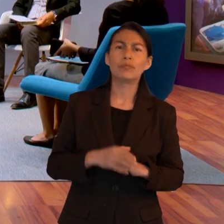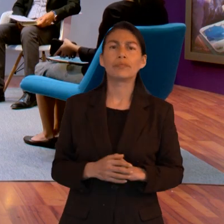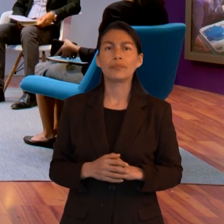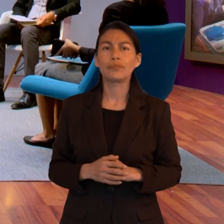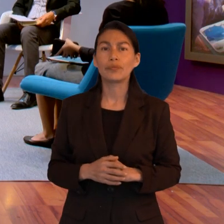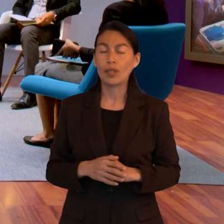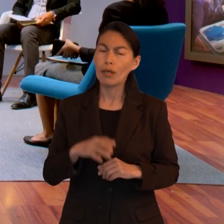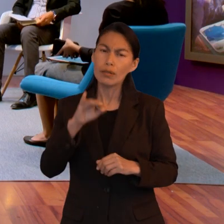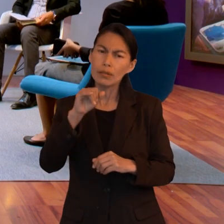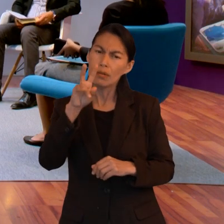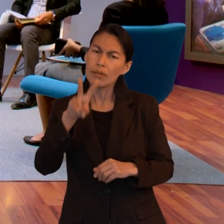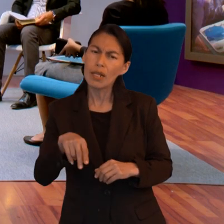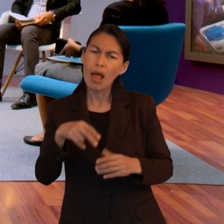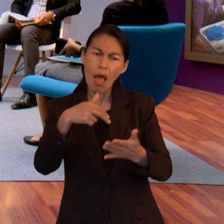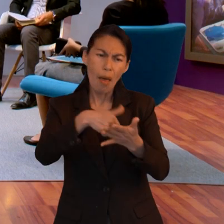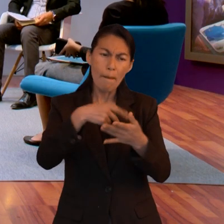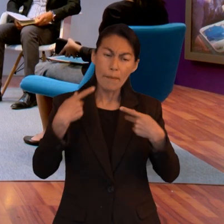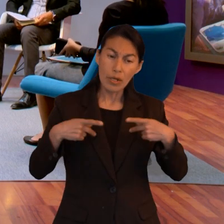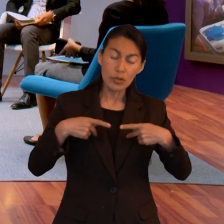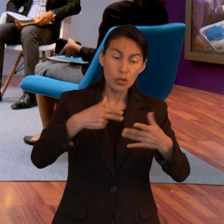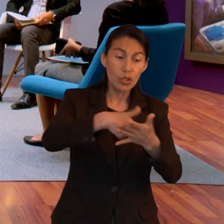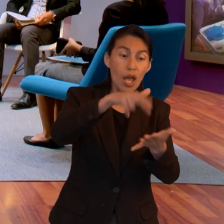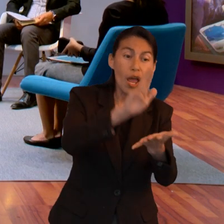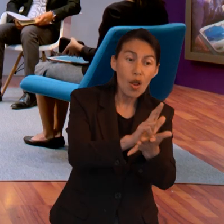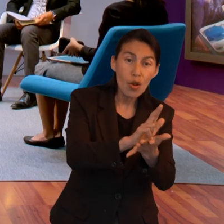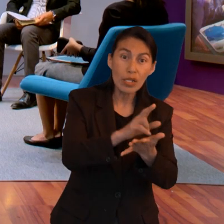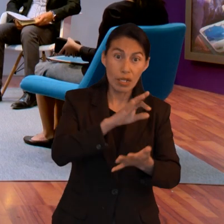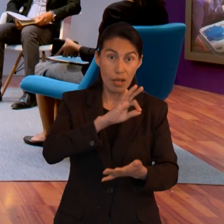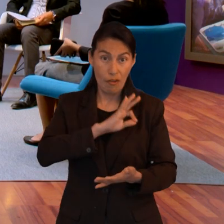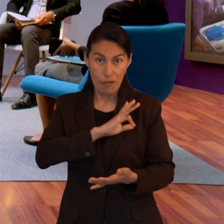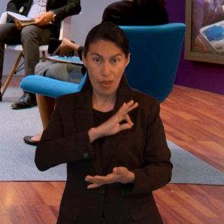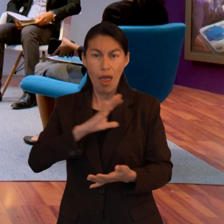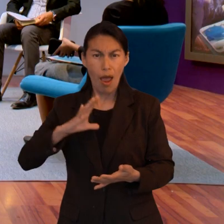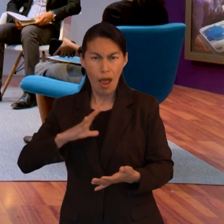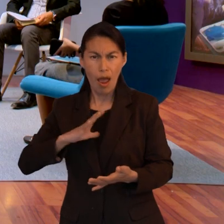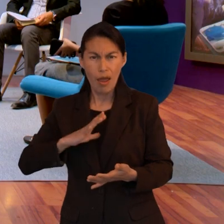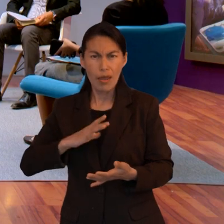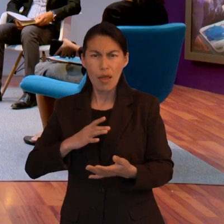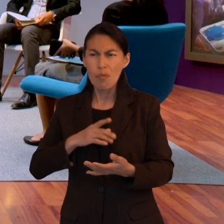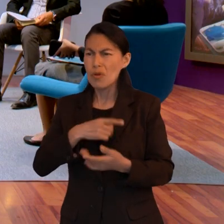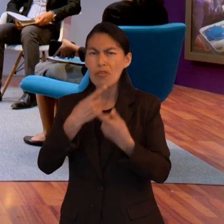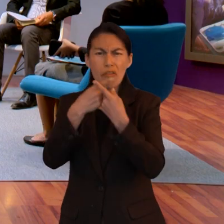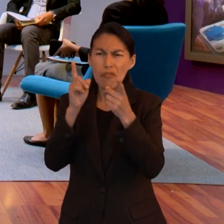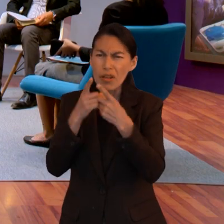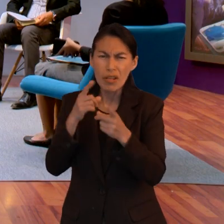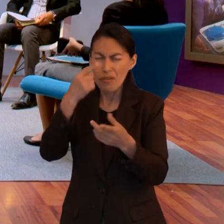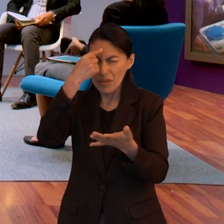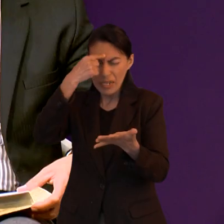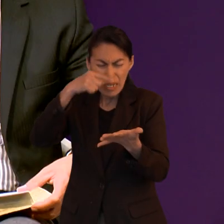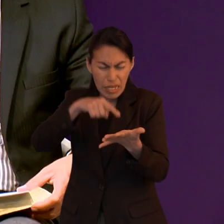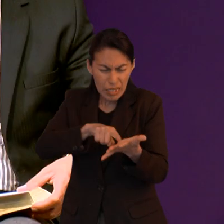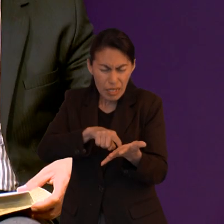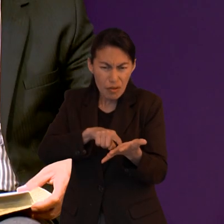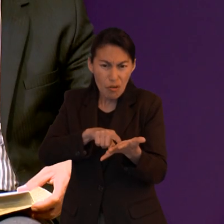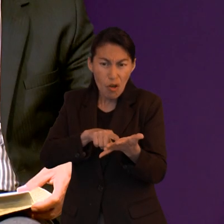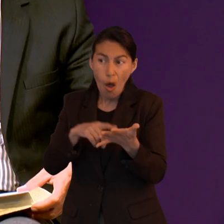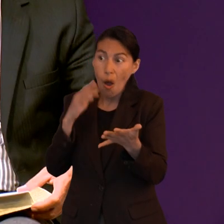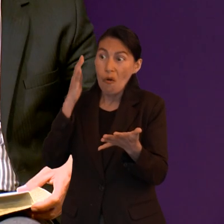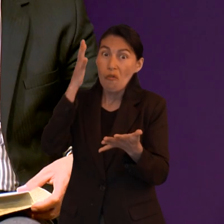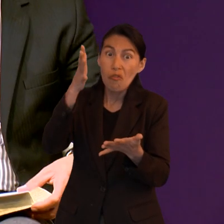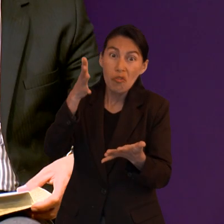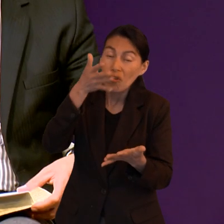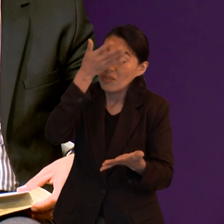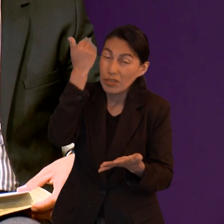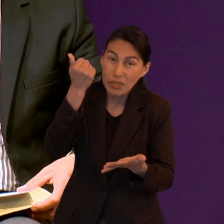de la fe. Claro que sí es que en esta lista de Hebreos podemos encontrar a varios héroes por así decirlo de la fe que